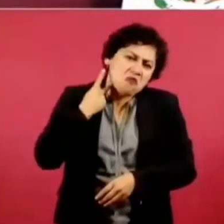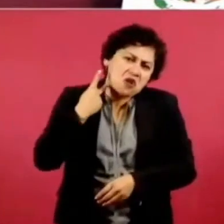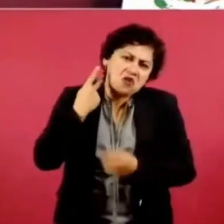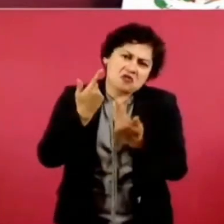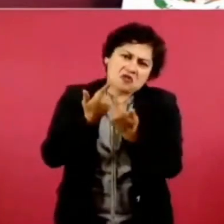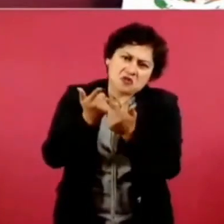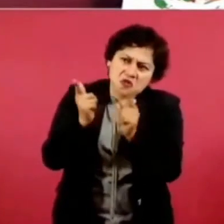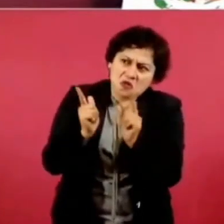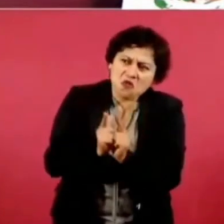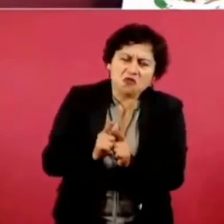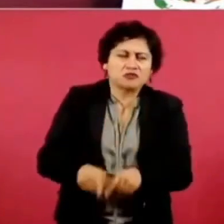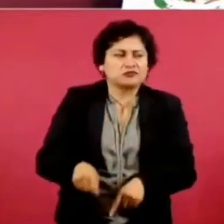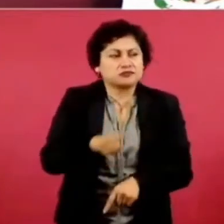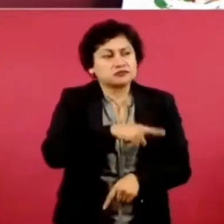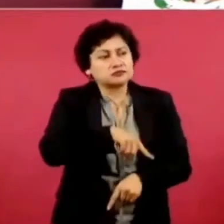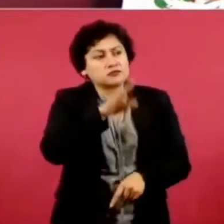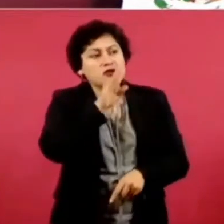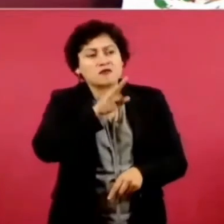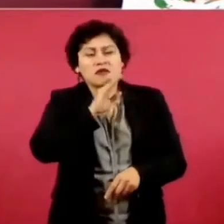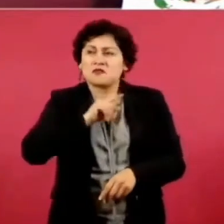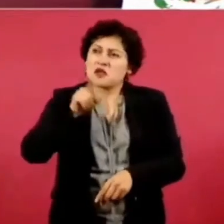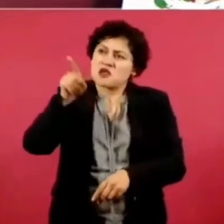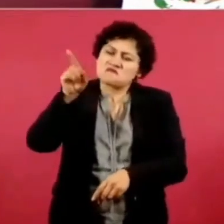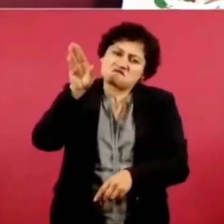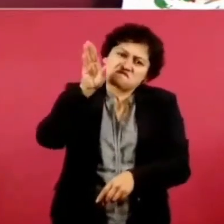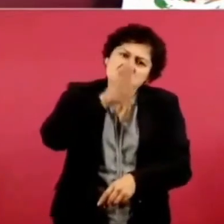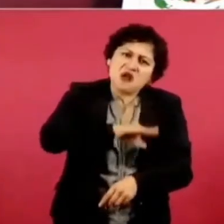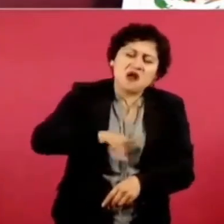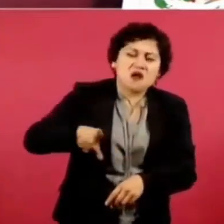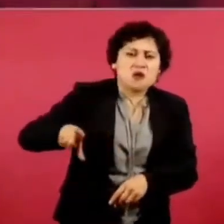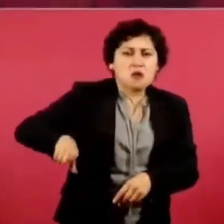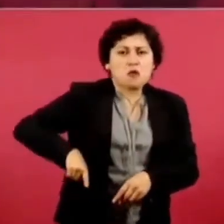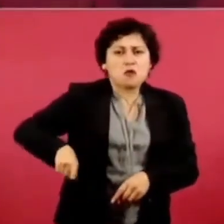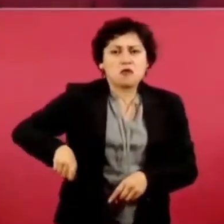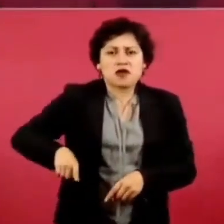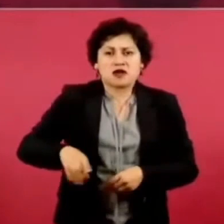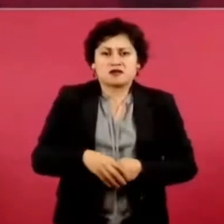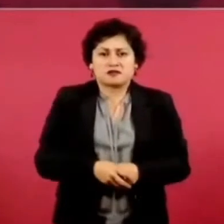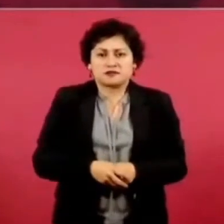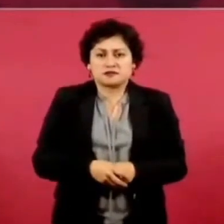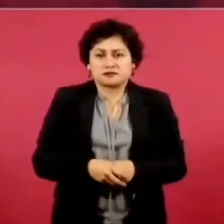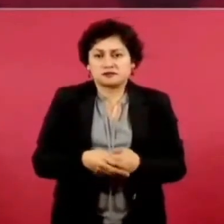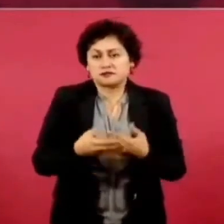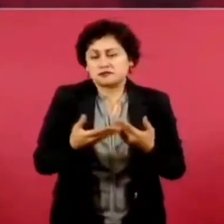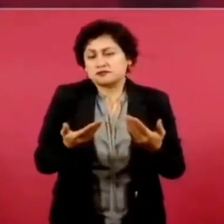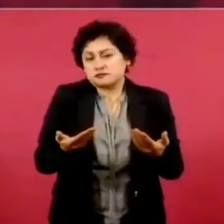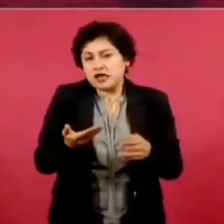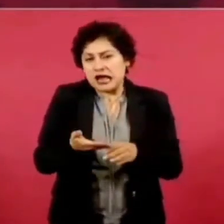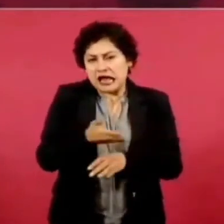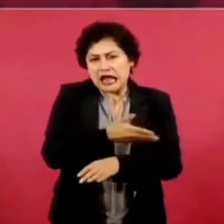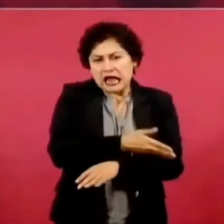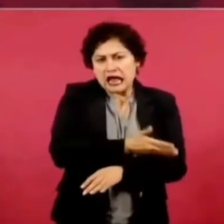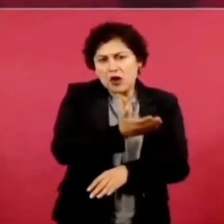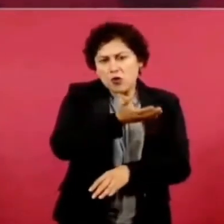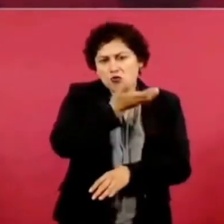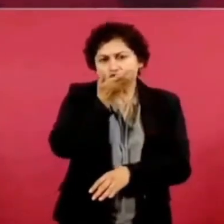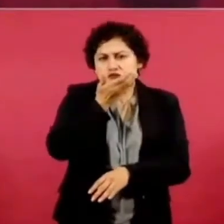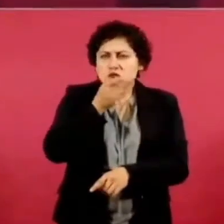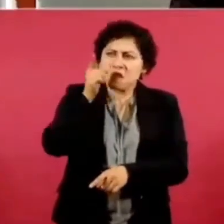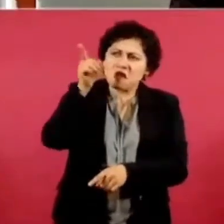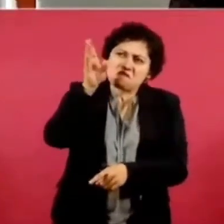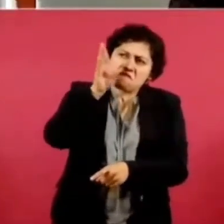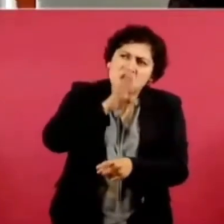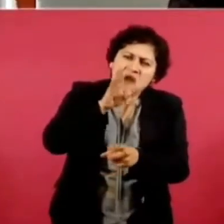Estaba de moda eso. Claro que se lo ganaban los políticos y los